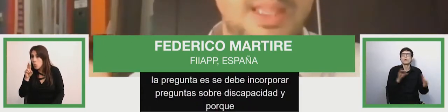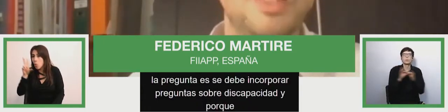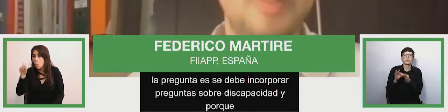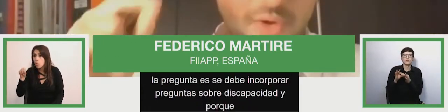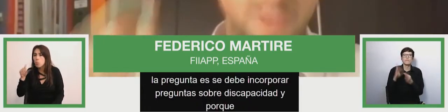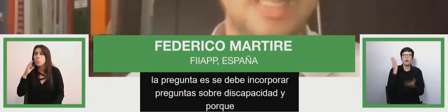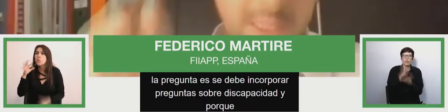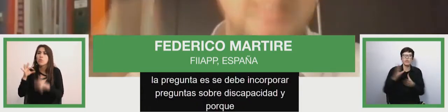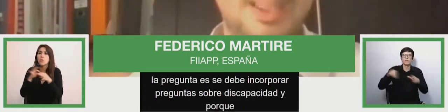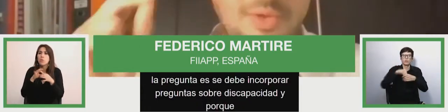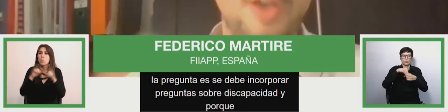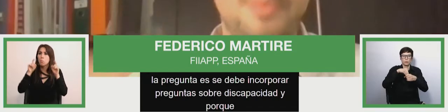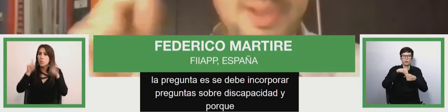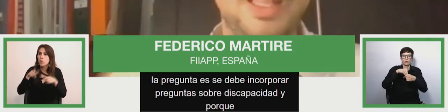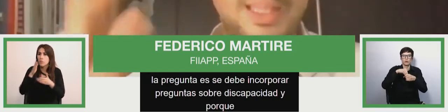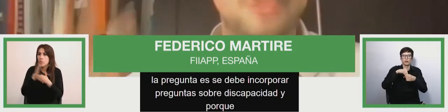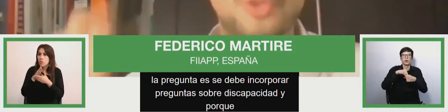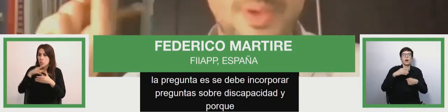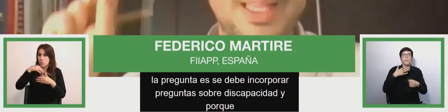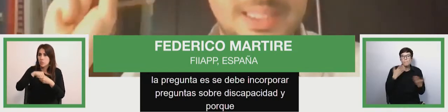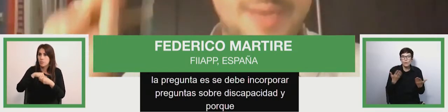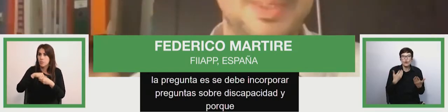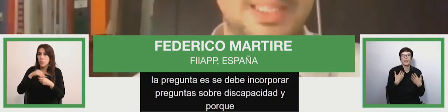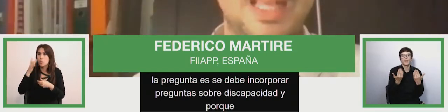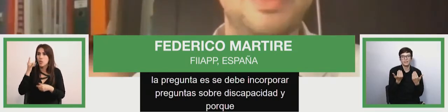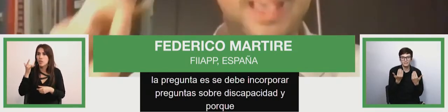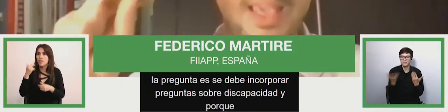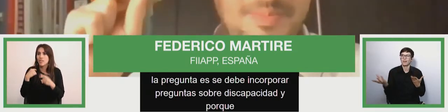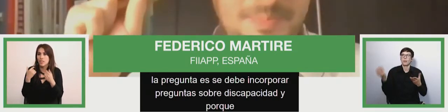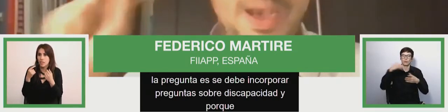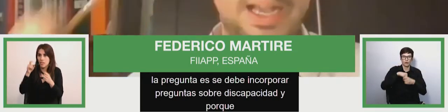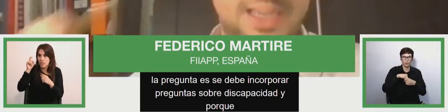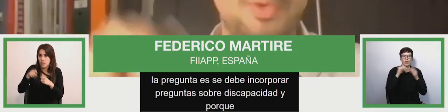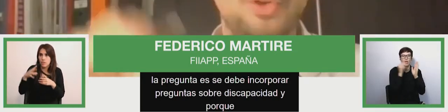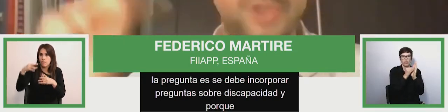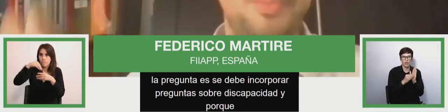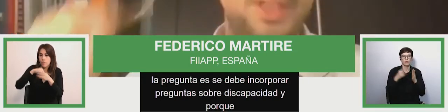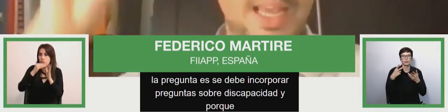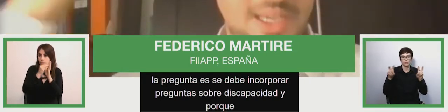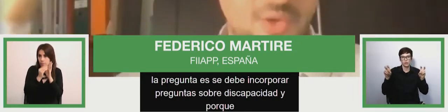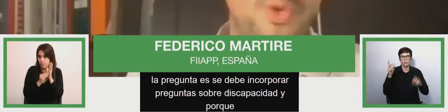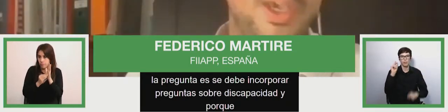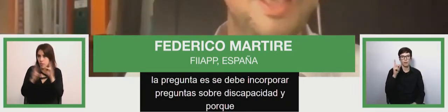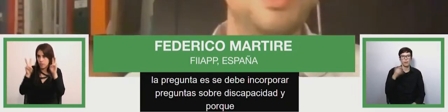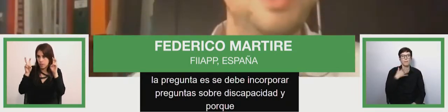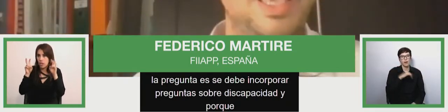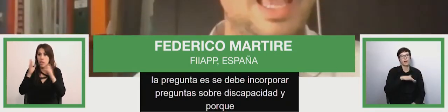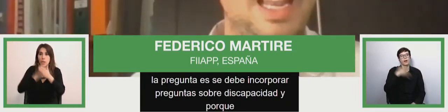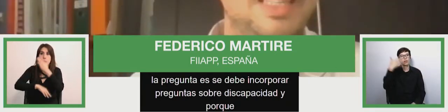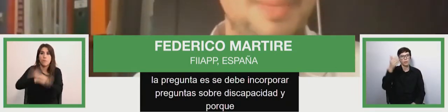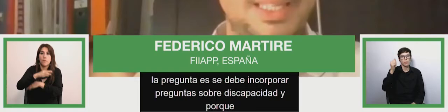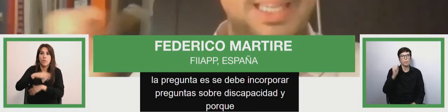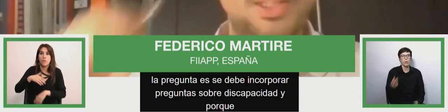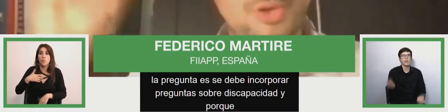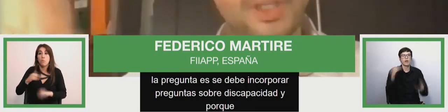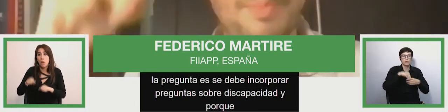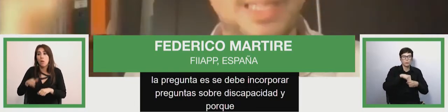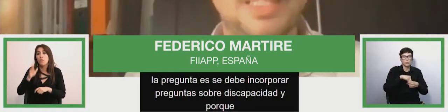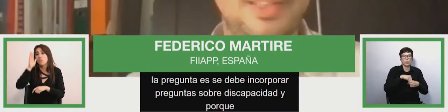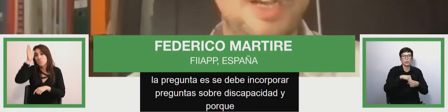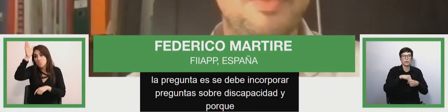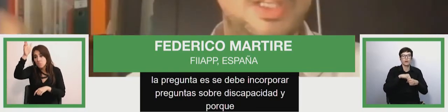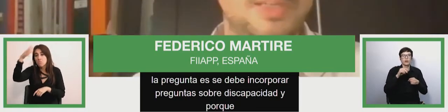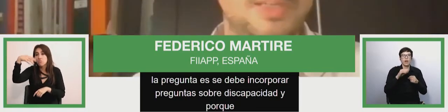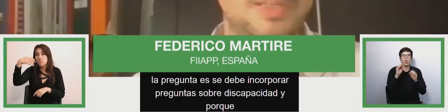discapacidad porque necesitamos recopilar datos sobre discapacidad para que luego se puedan incluir en las bases de datos y